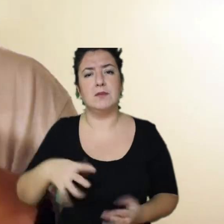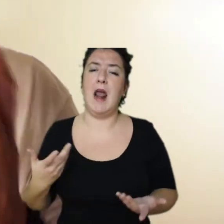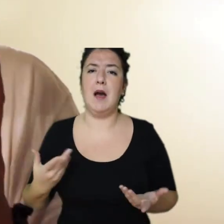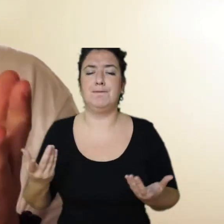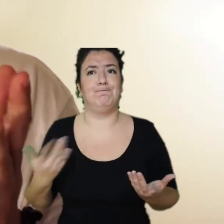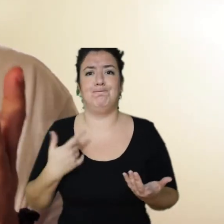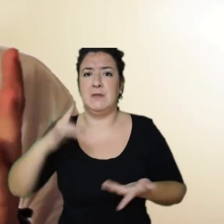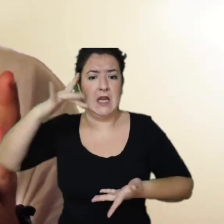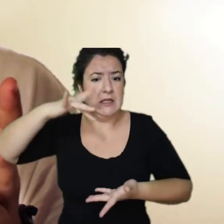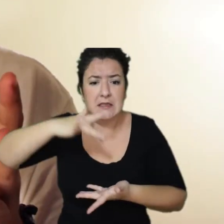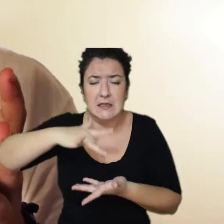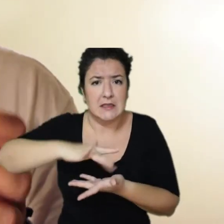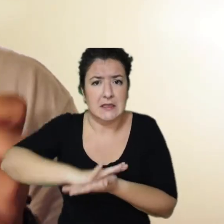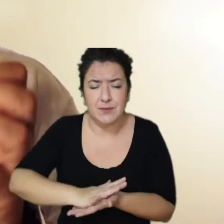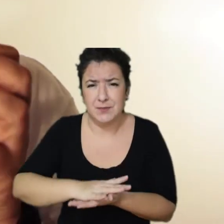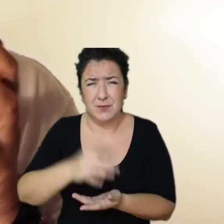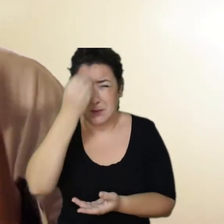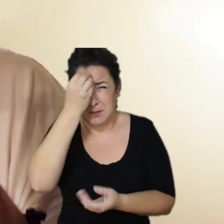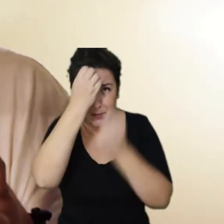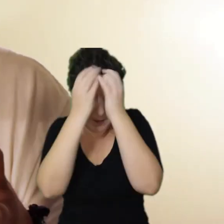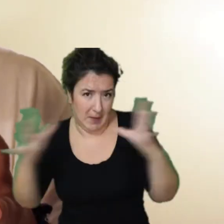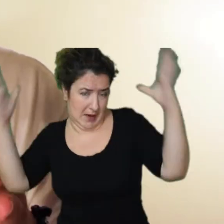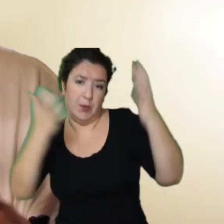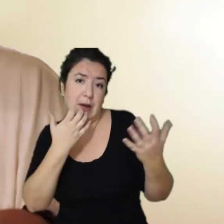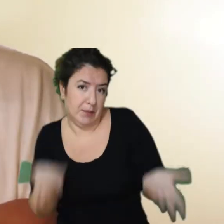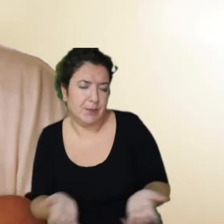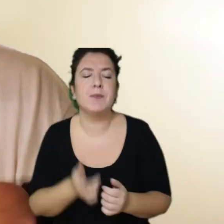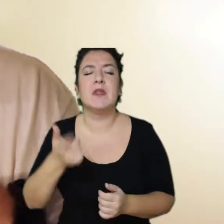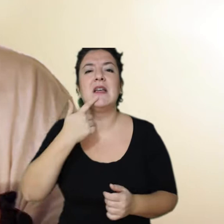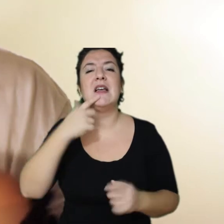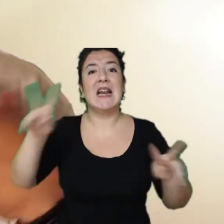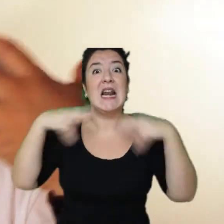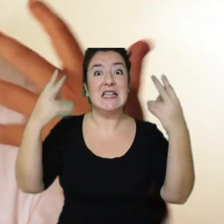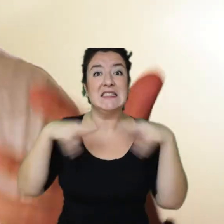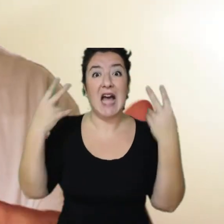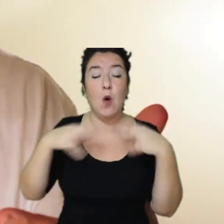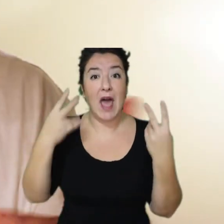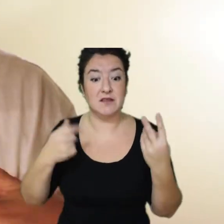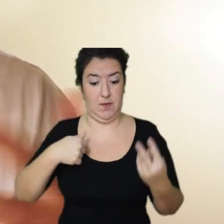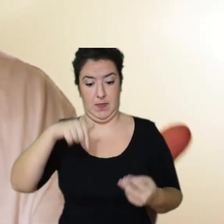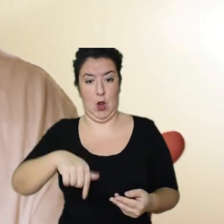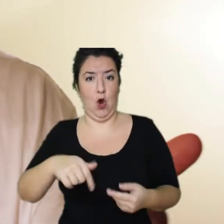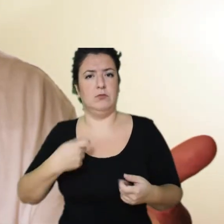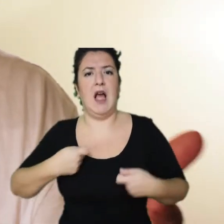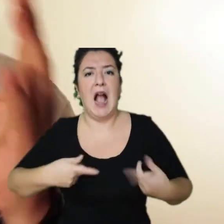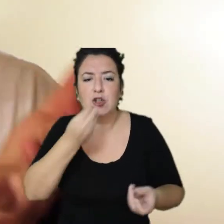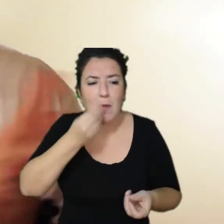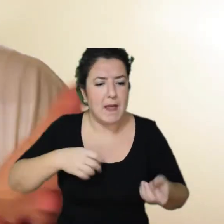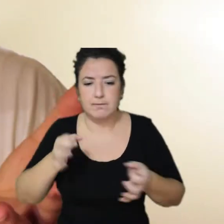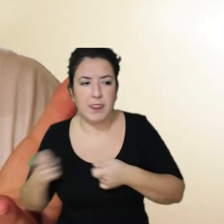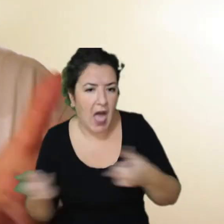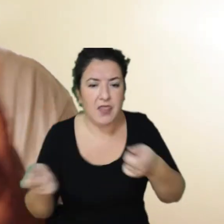prestado. Imagina que la Tierra fuera como un restaurante. Lo que gastamos hoy lo tenemos que reponer para que los clientes mañana puedan comer, ¿verdad?